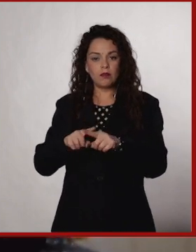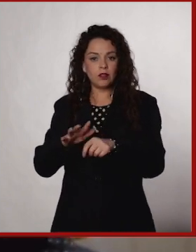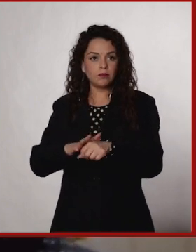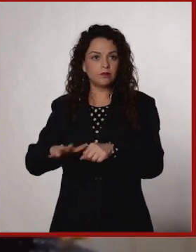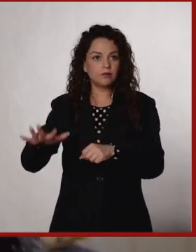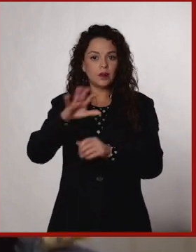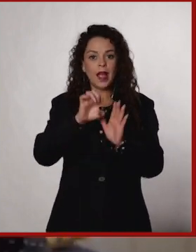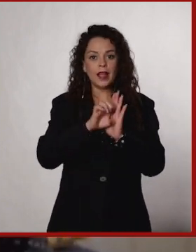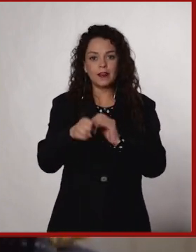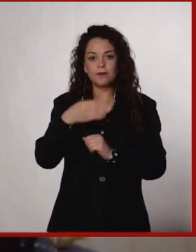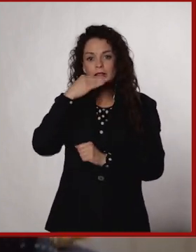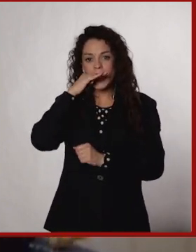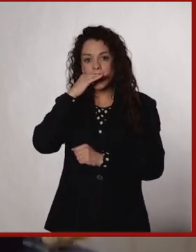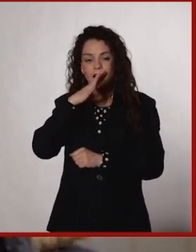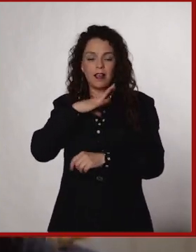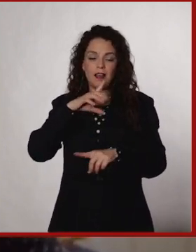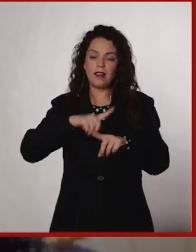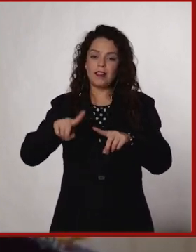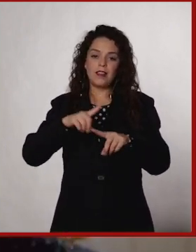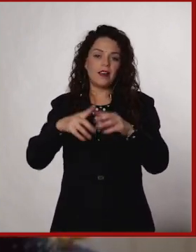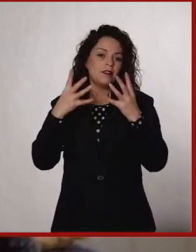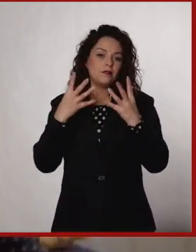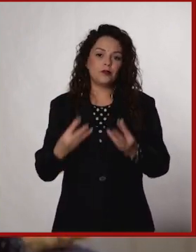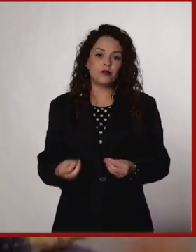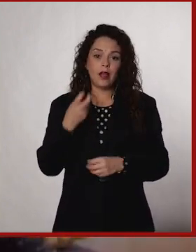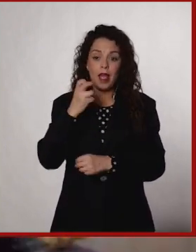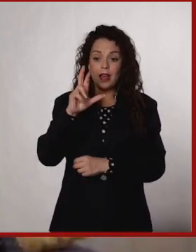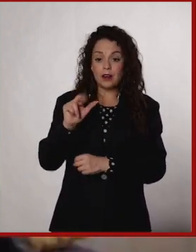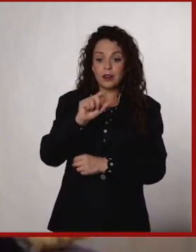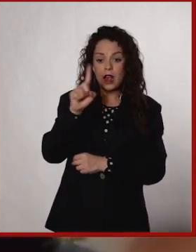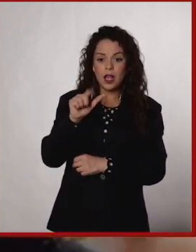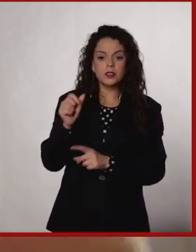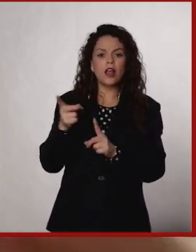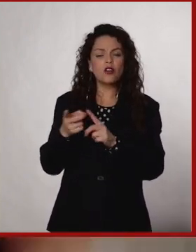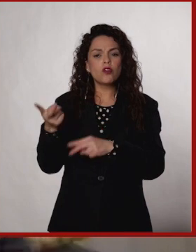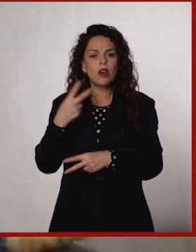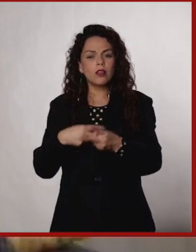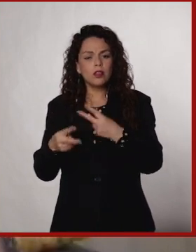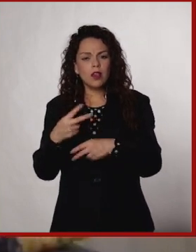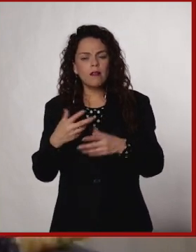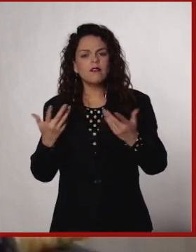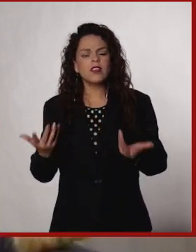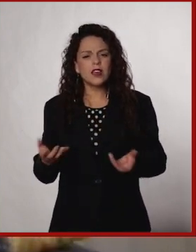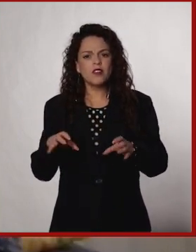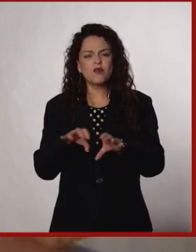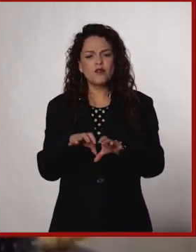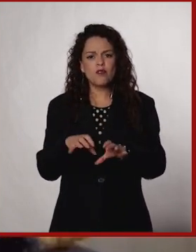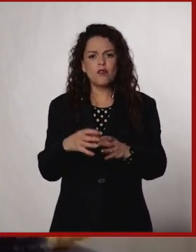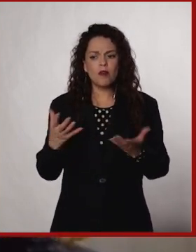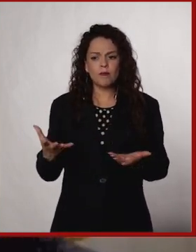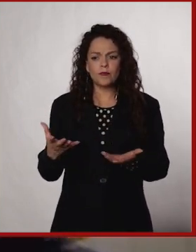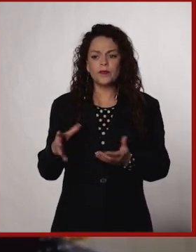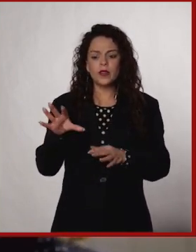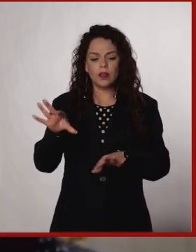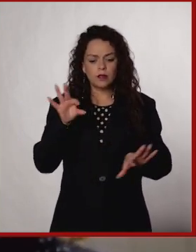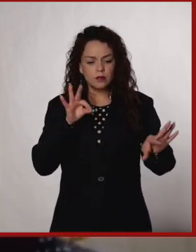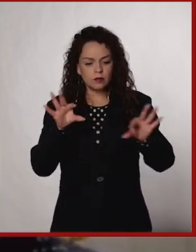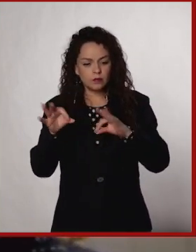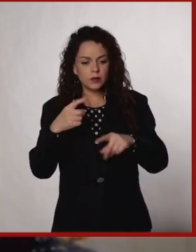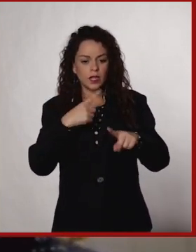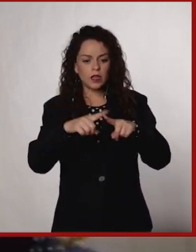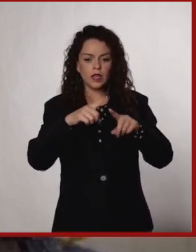especies, en este caso con el maíz. Y todas esas razas han surgido de la selección de